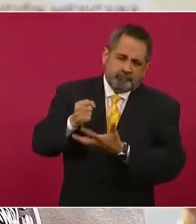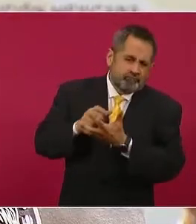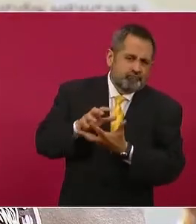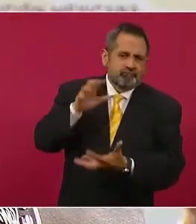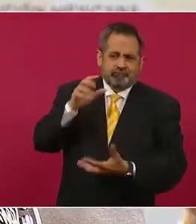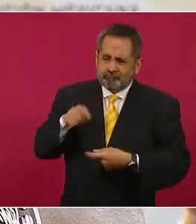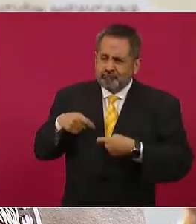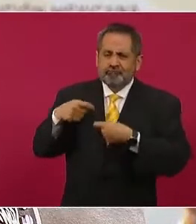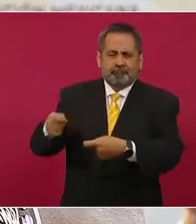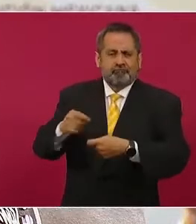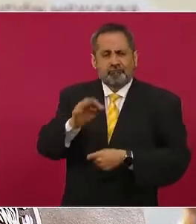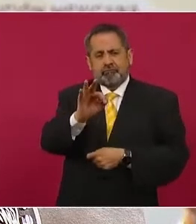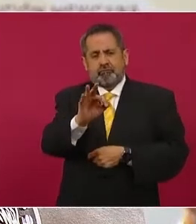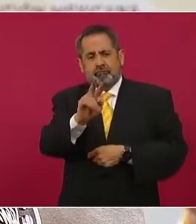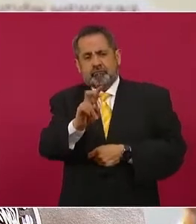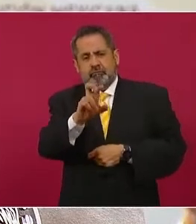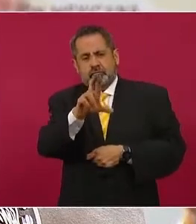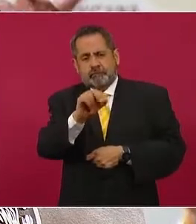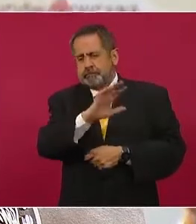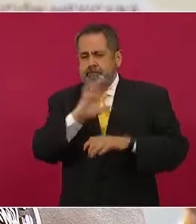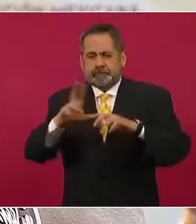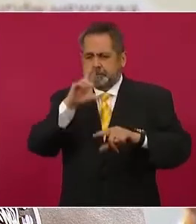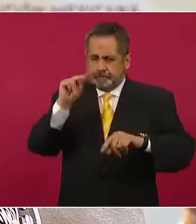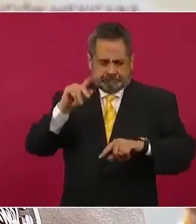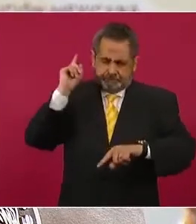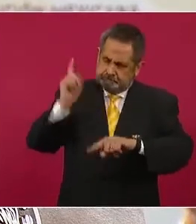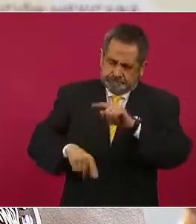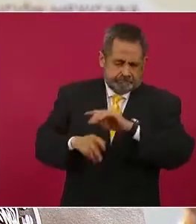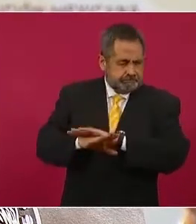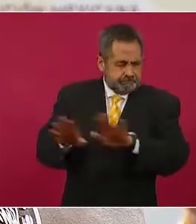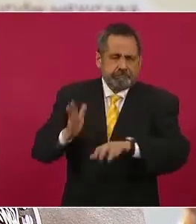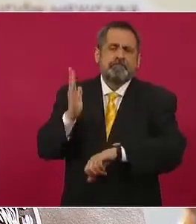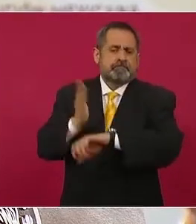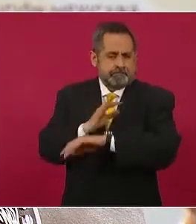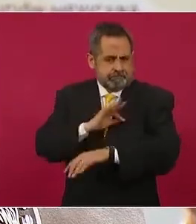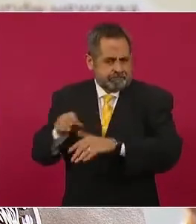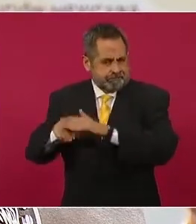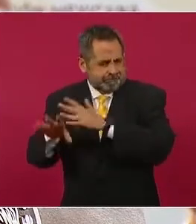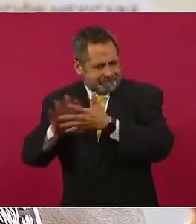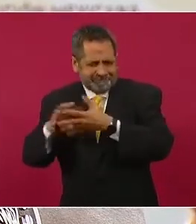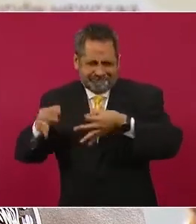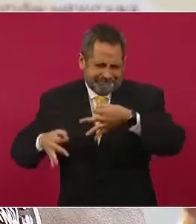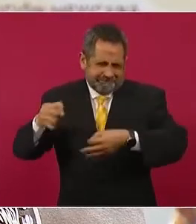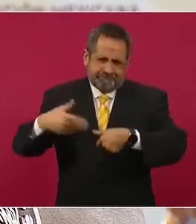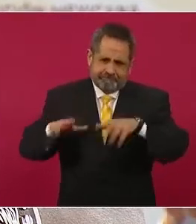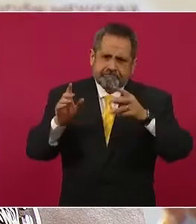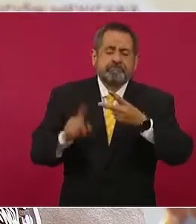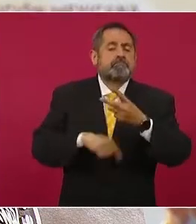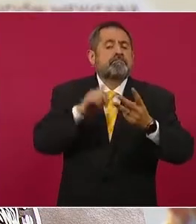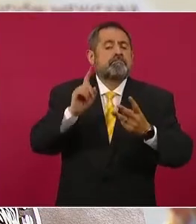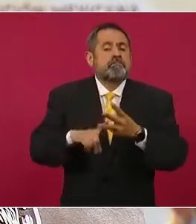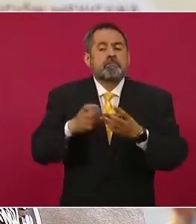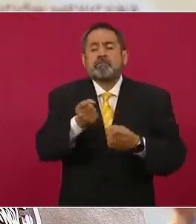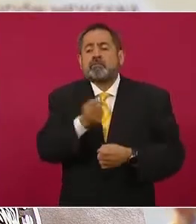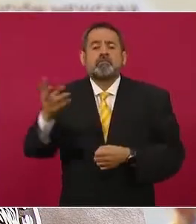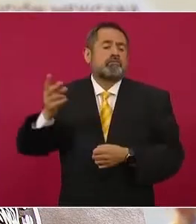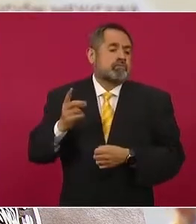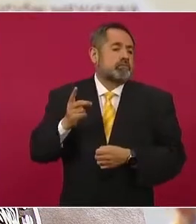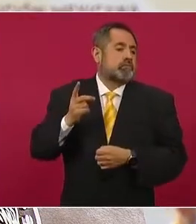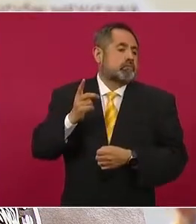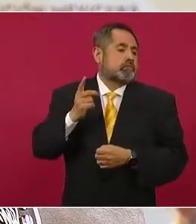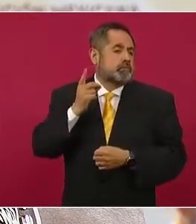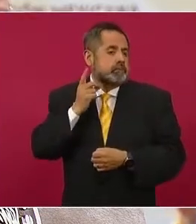fuero constitucional, les dije del número de regidores, el número de legisladores